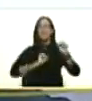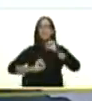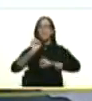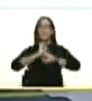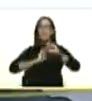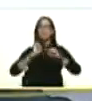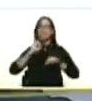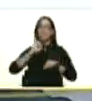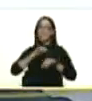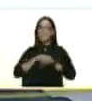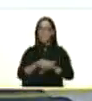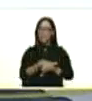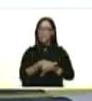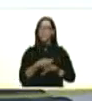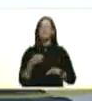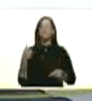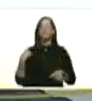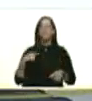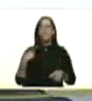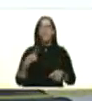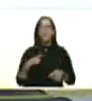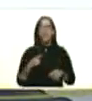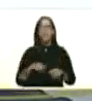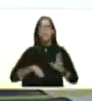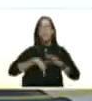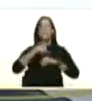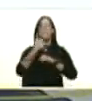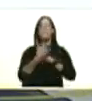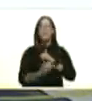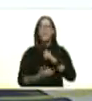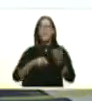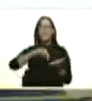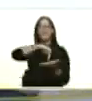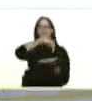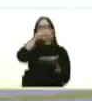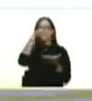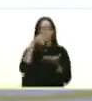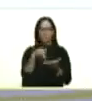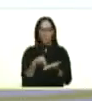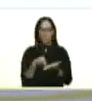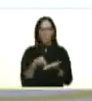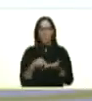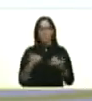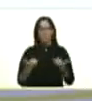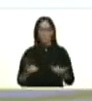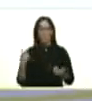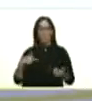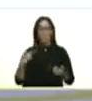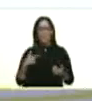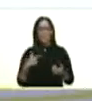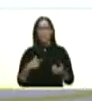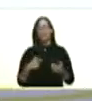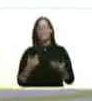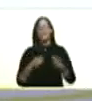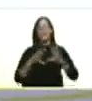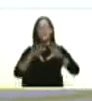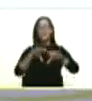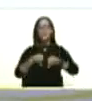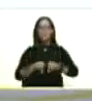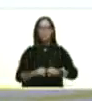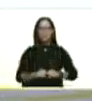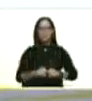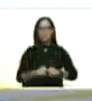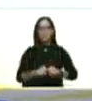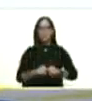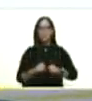tenemos también una rectoría un plan nacional para el manejo el control y la